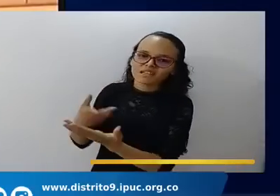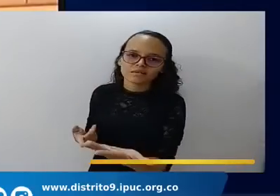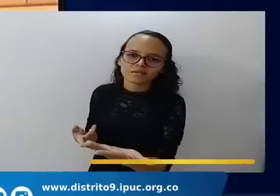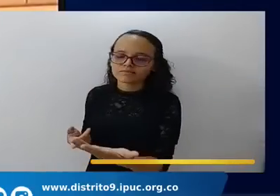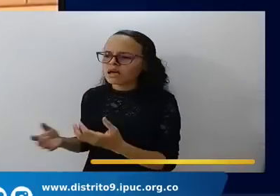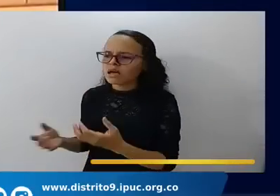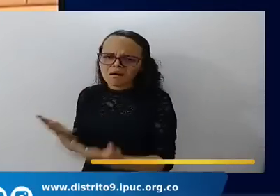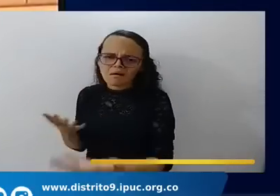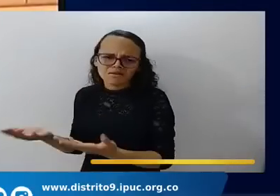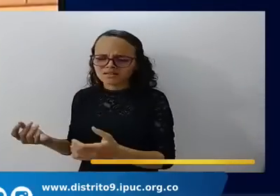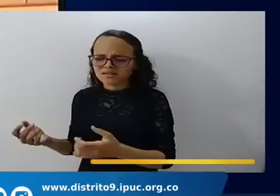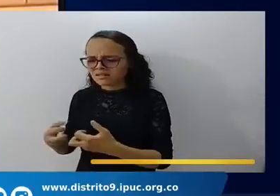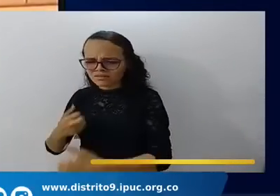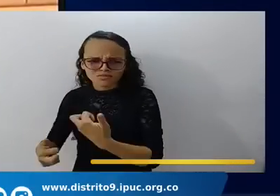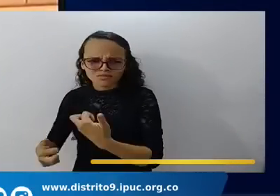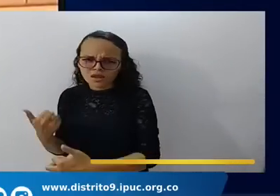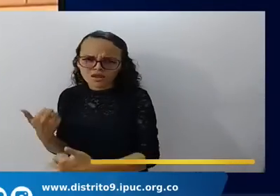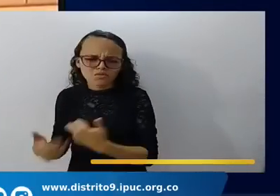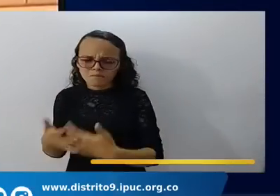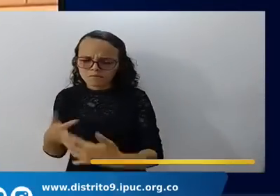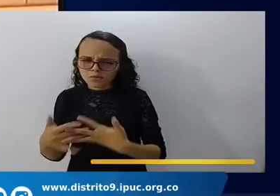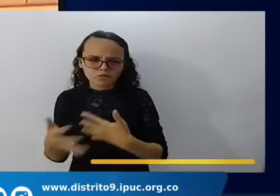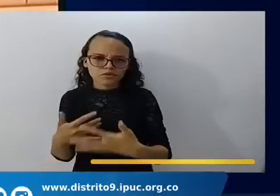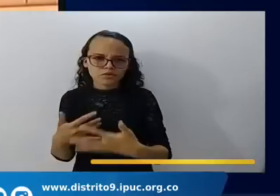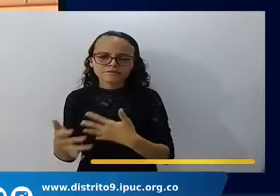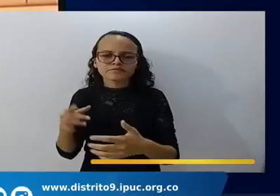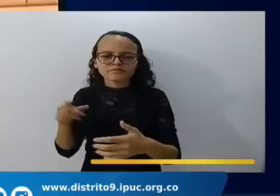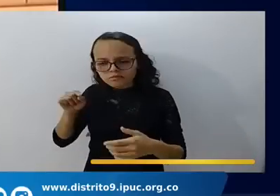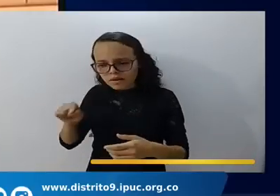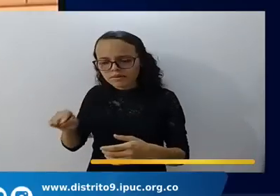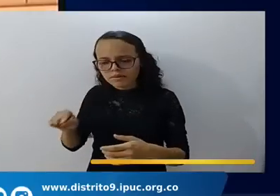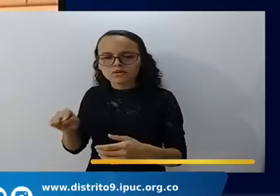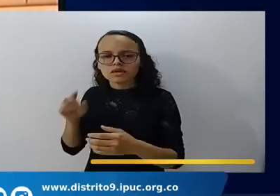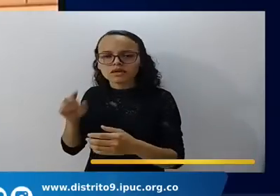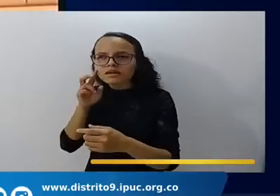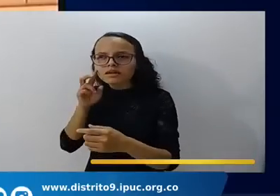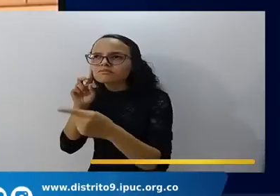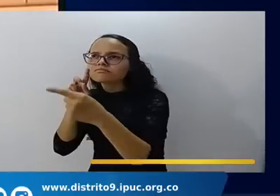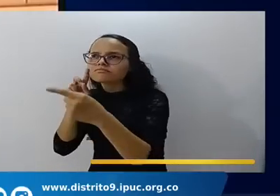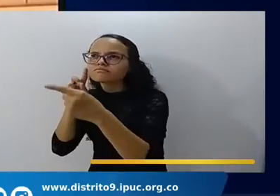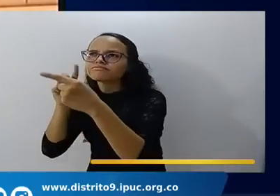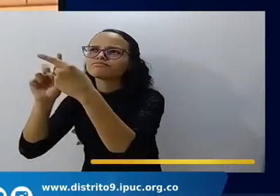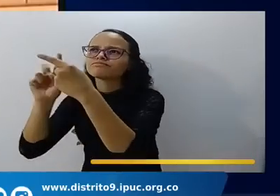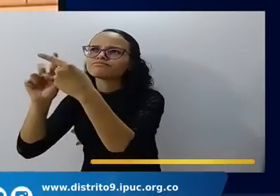que los tesoros de los egipcios porque tenía puesta la mirada